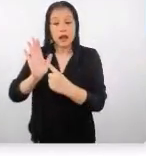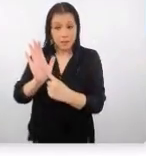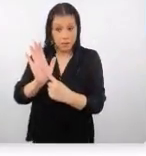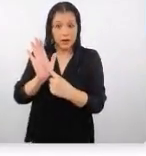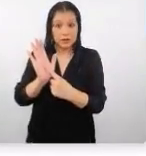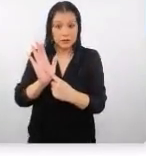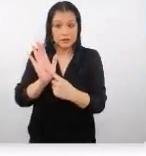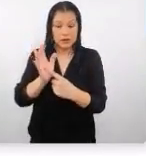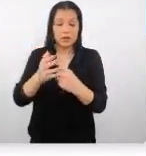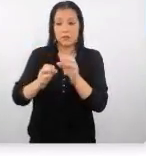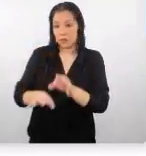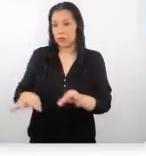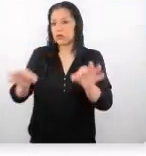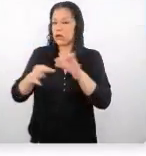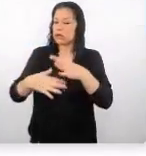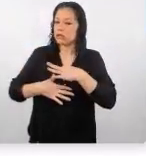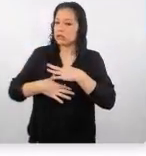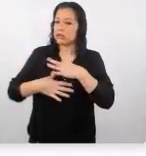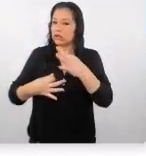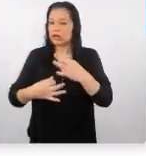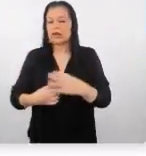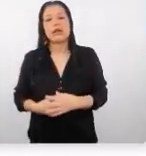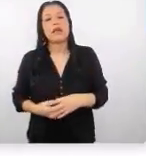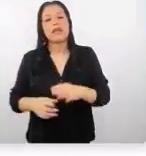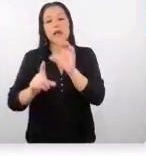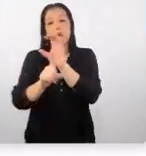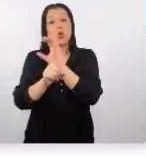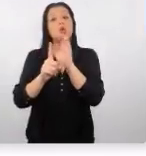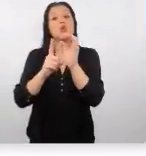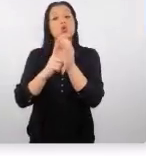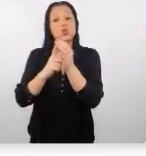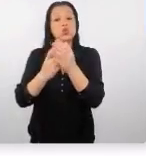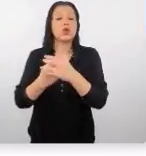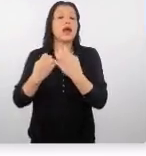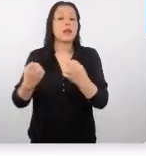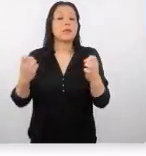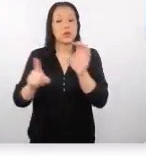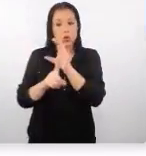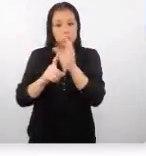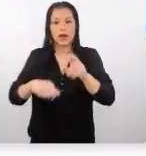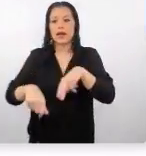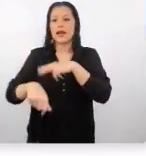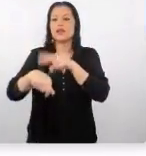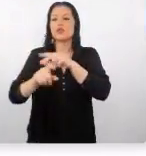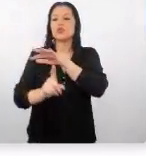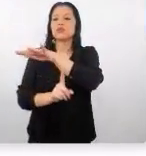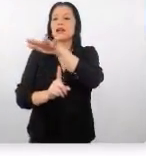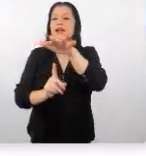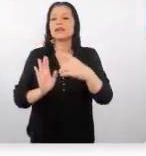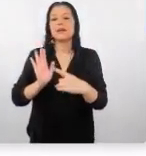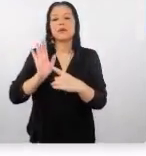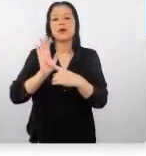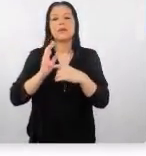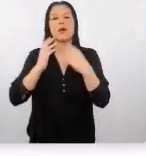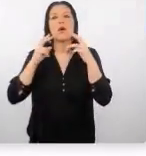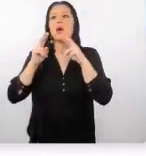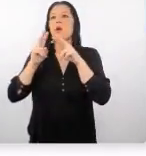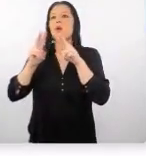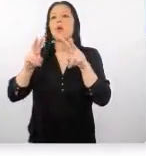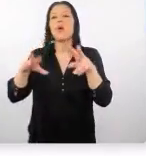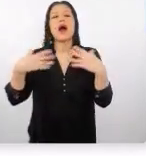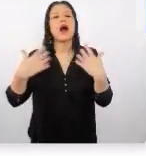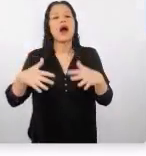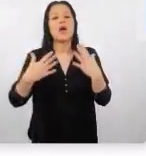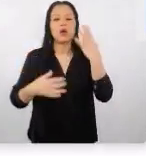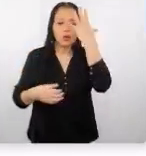Contenido relevante, interesante, estamos hablando de cultura, elementos culturales, naturaleza, mostremos las maravillas que tenemos en nuestro